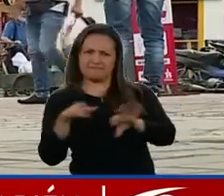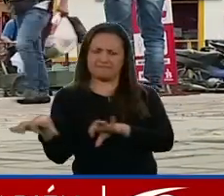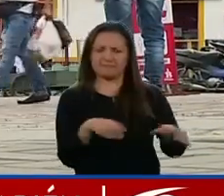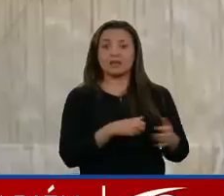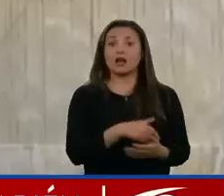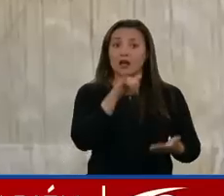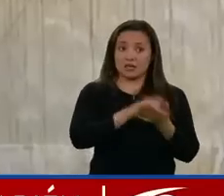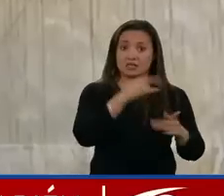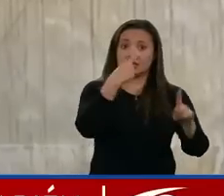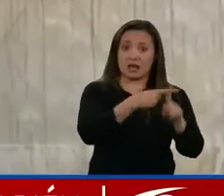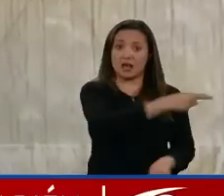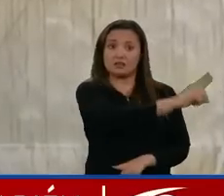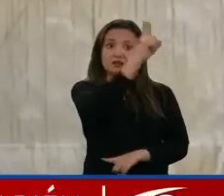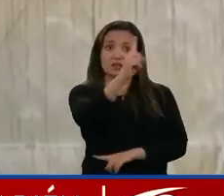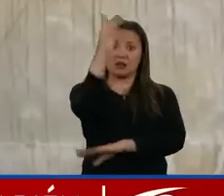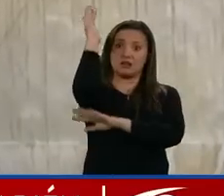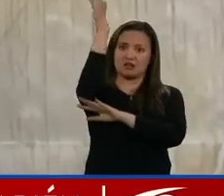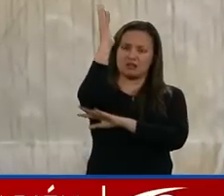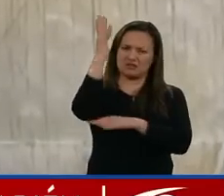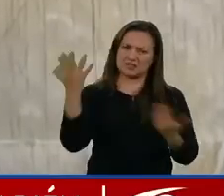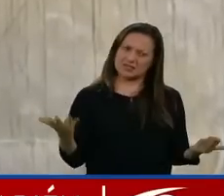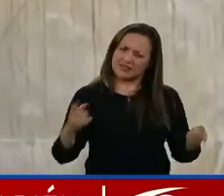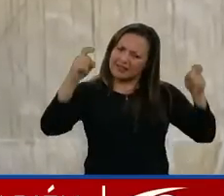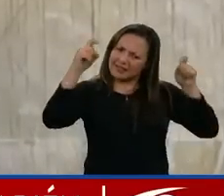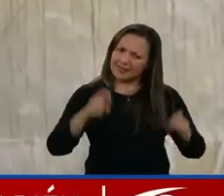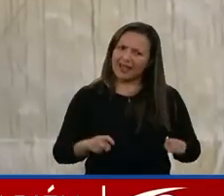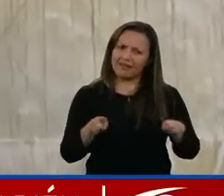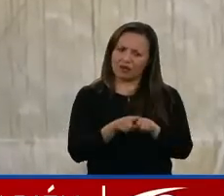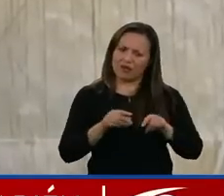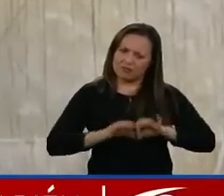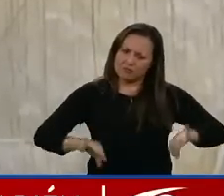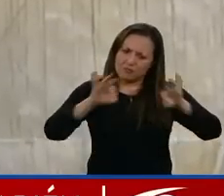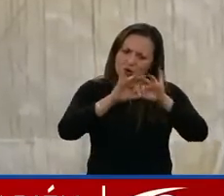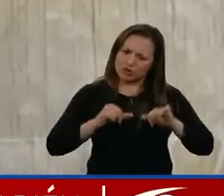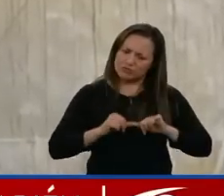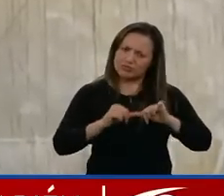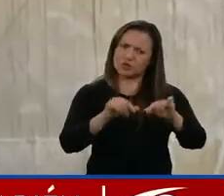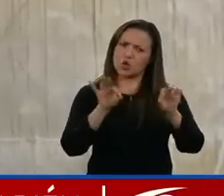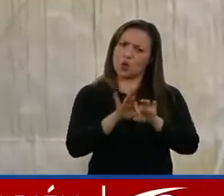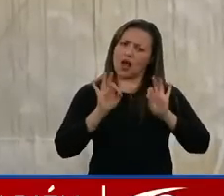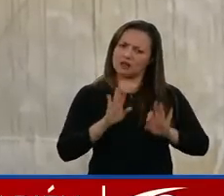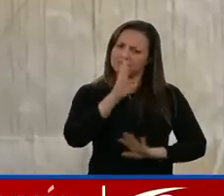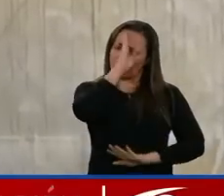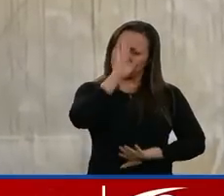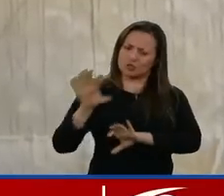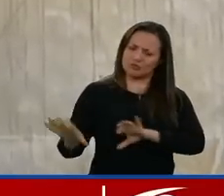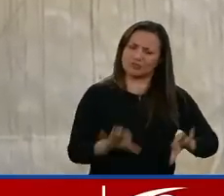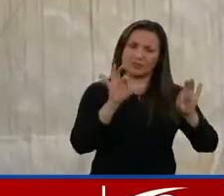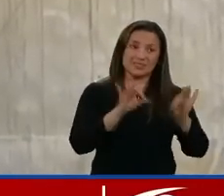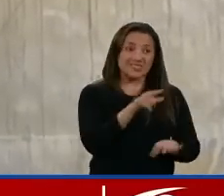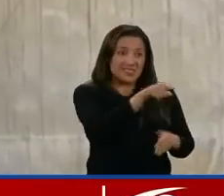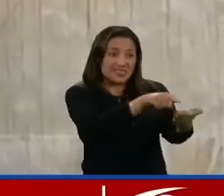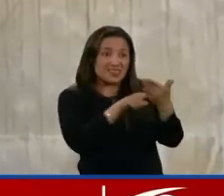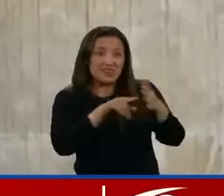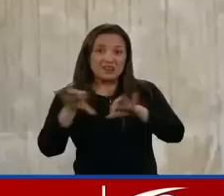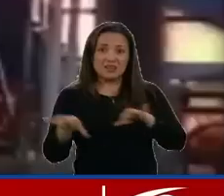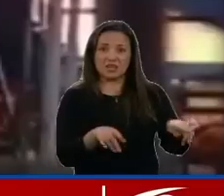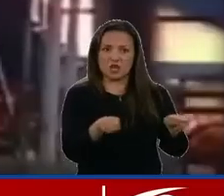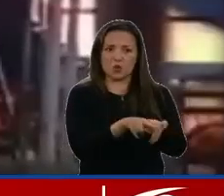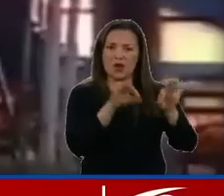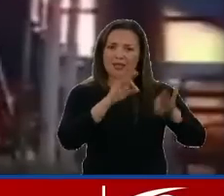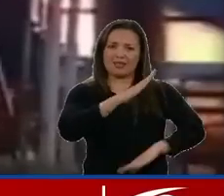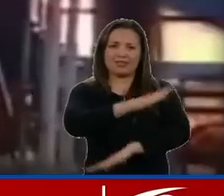Tenemos que preservar las buenas costumbres. La actuación del alcalde es una falta disciplinaria con